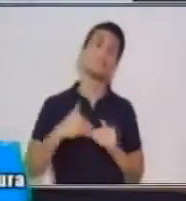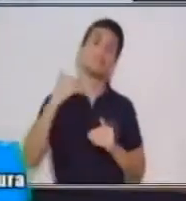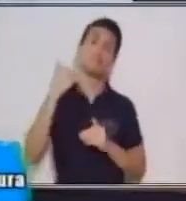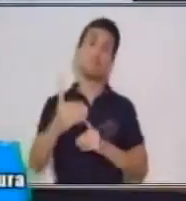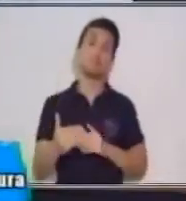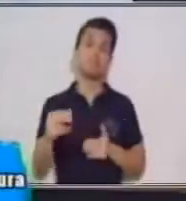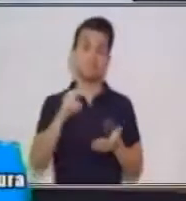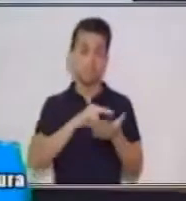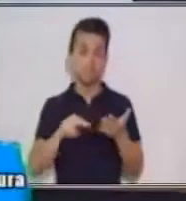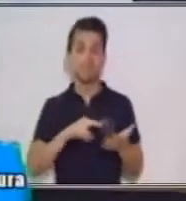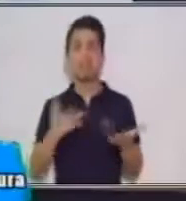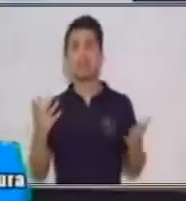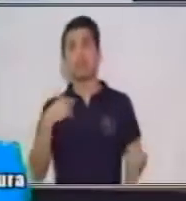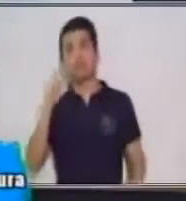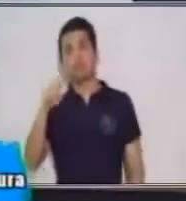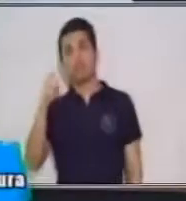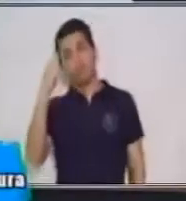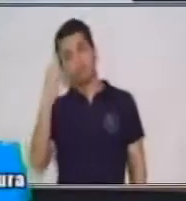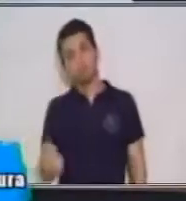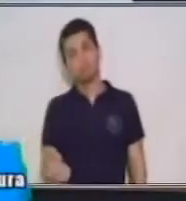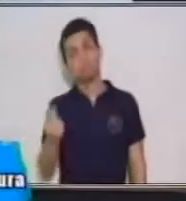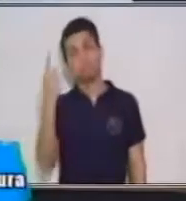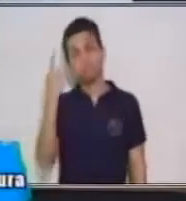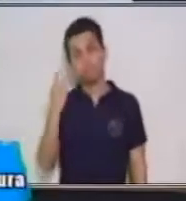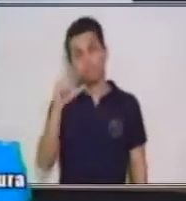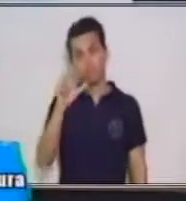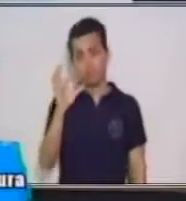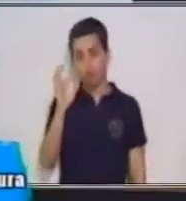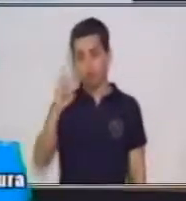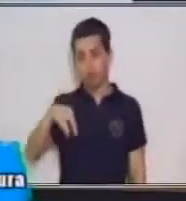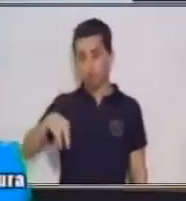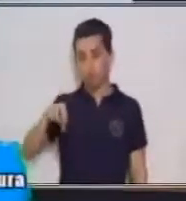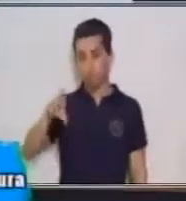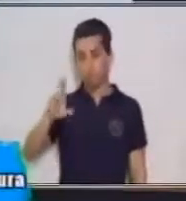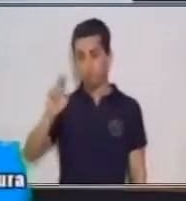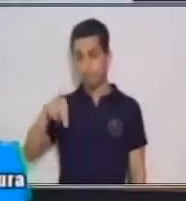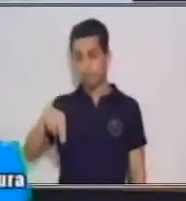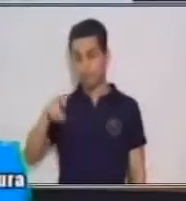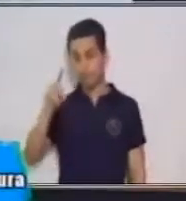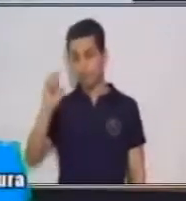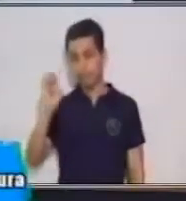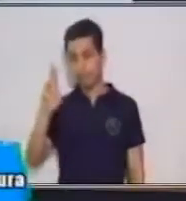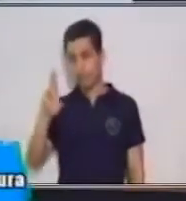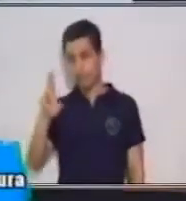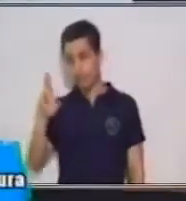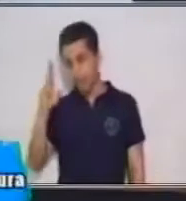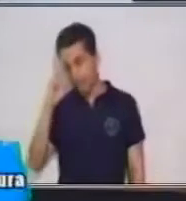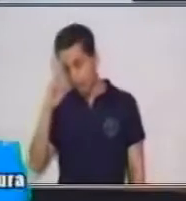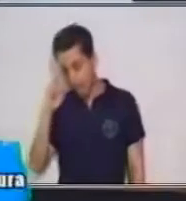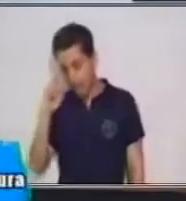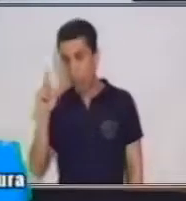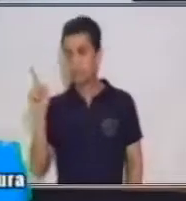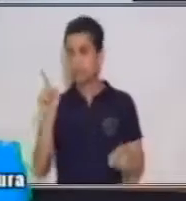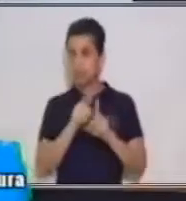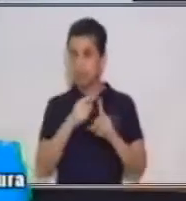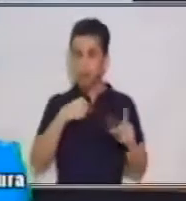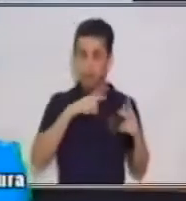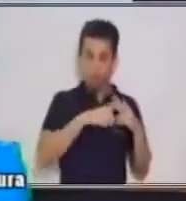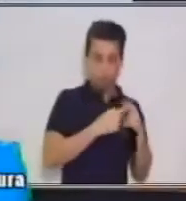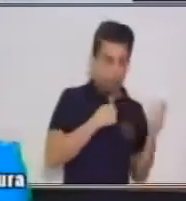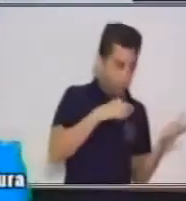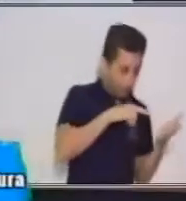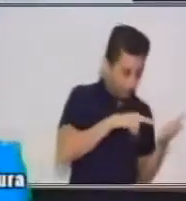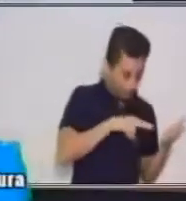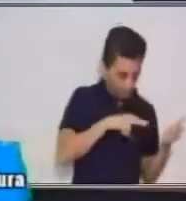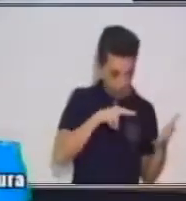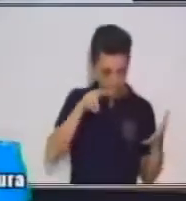voy a comprender de qué se trató. Si llegué a la misma conclusión del inicio, si tuve